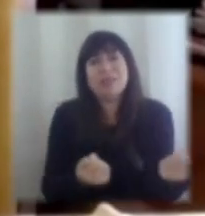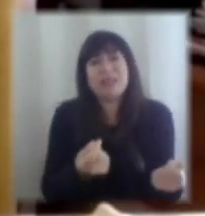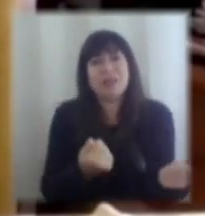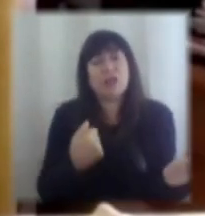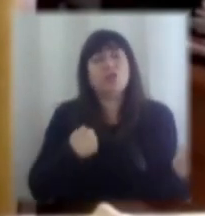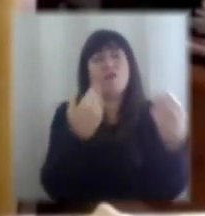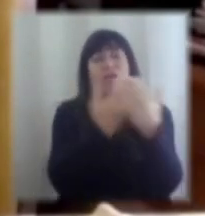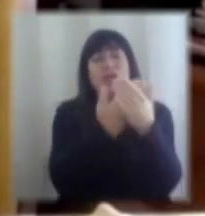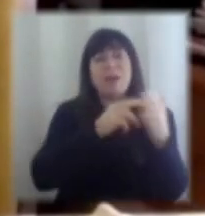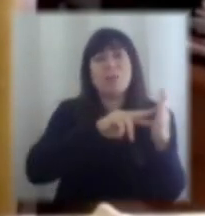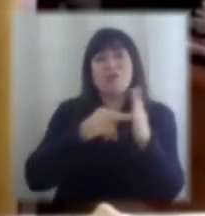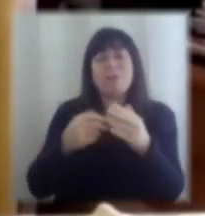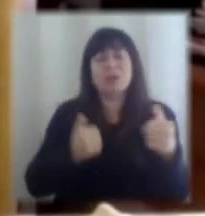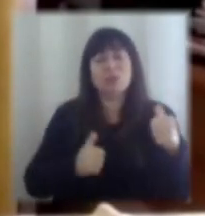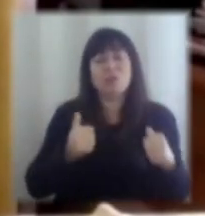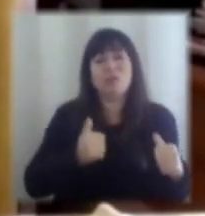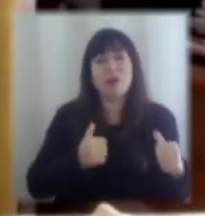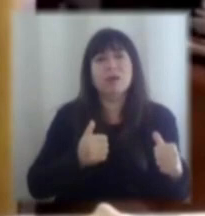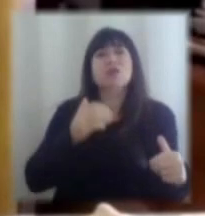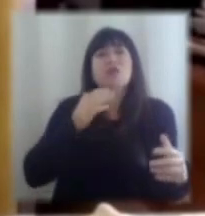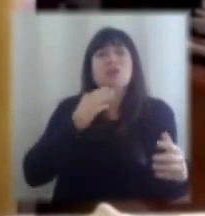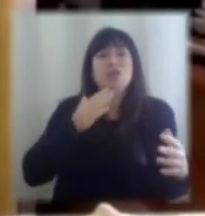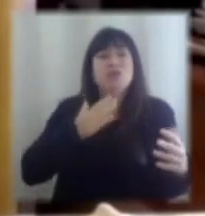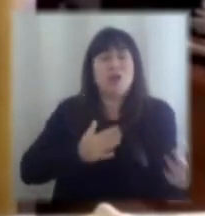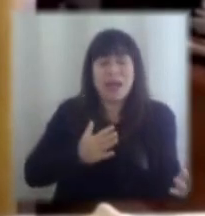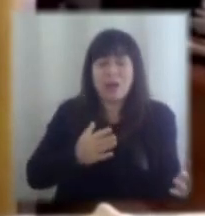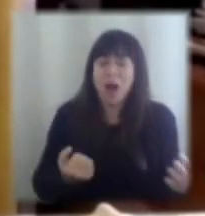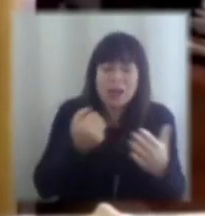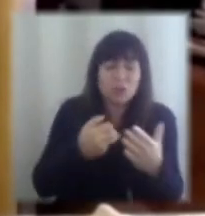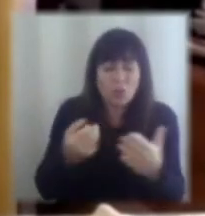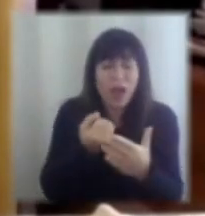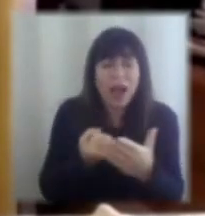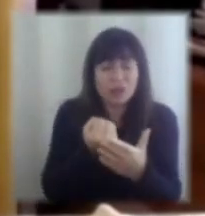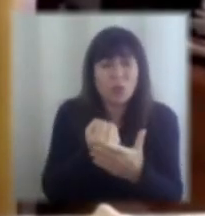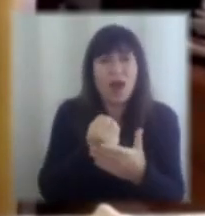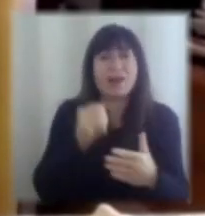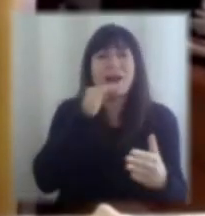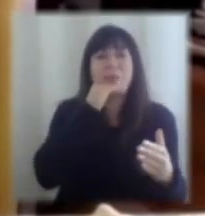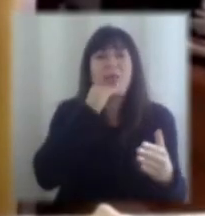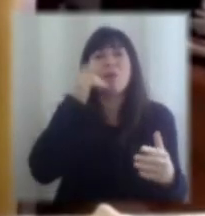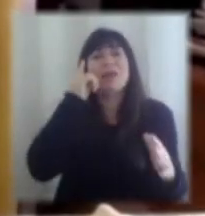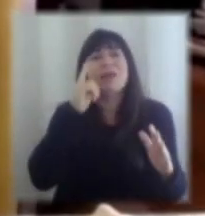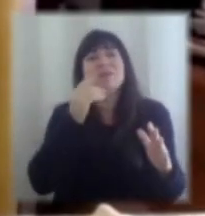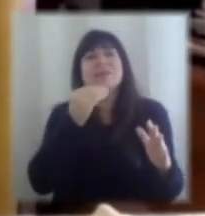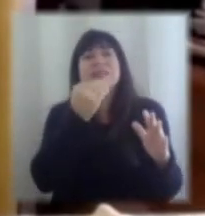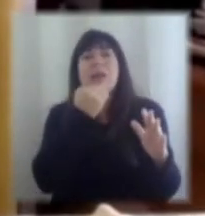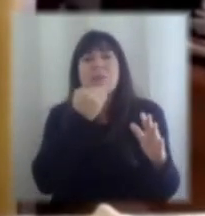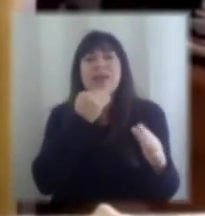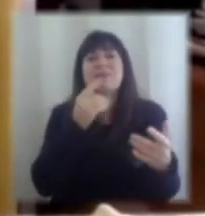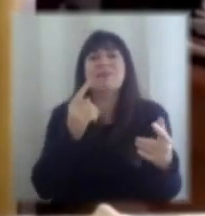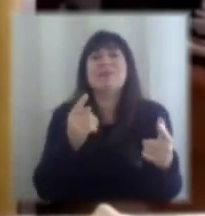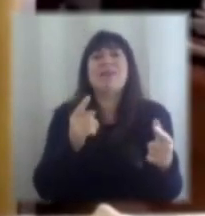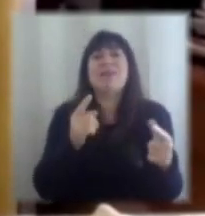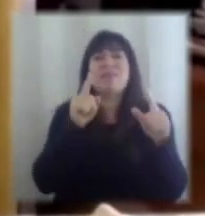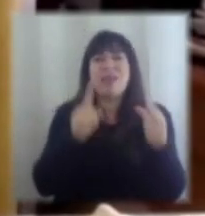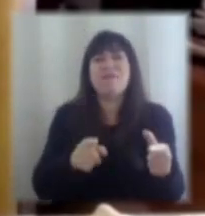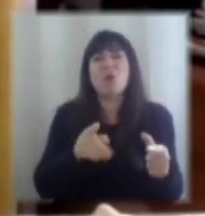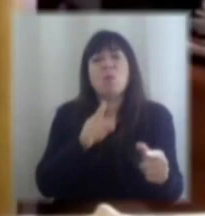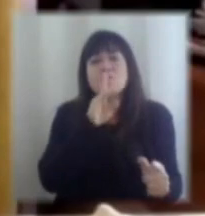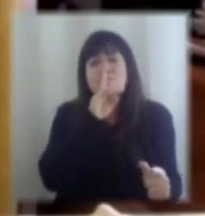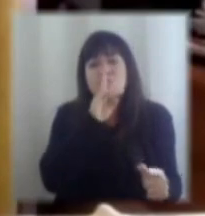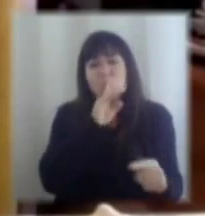porque por un lado uno quisiera ir con todo y lo más rápido posible, pero por otro lado uno también tiene un deber de prudencia,